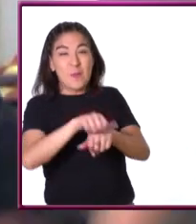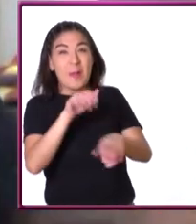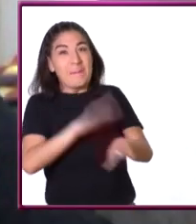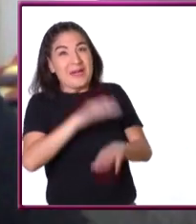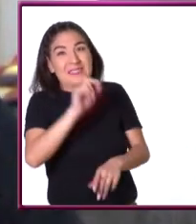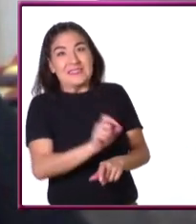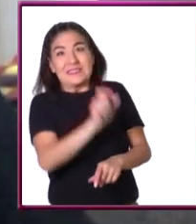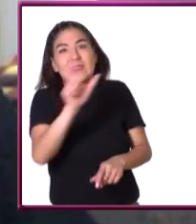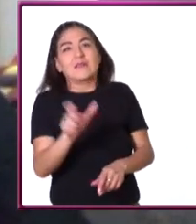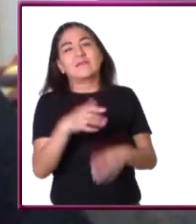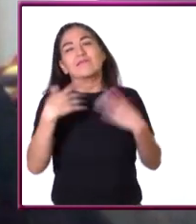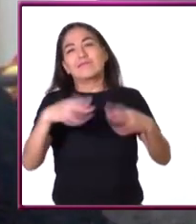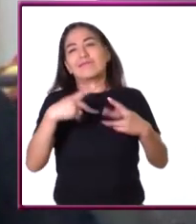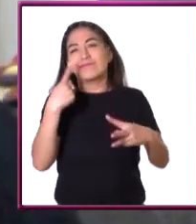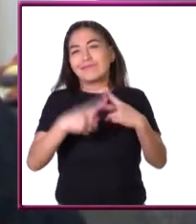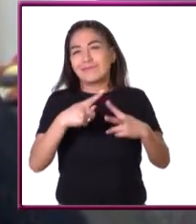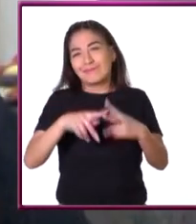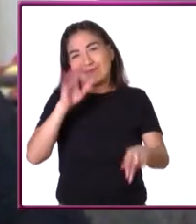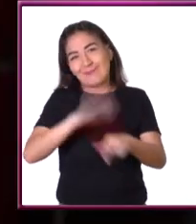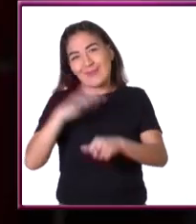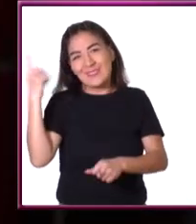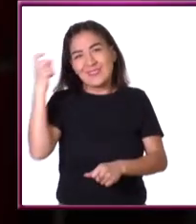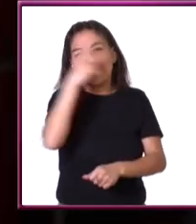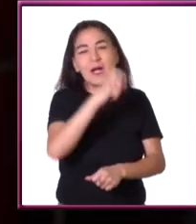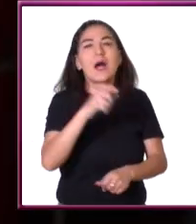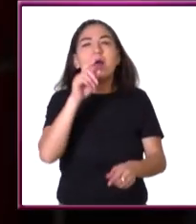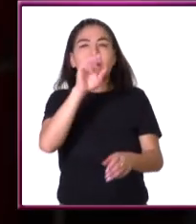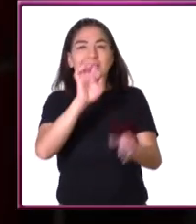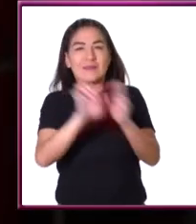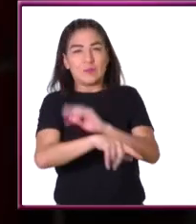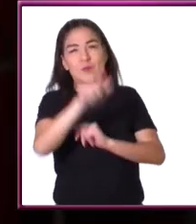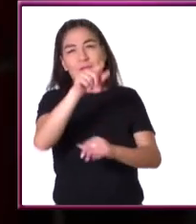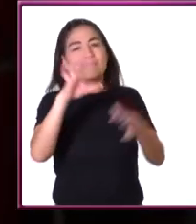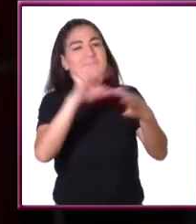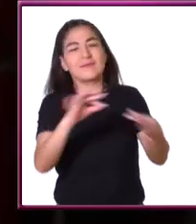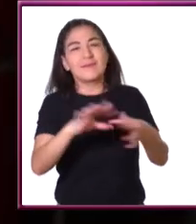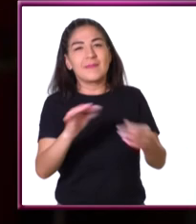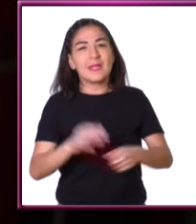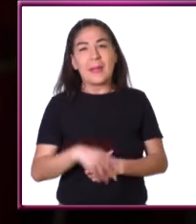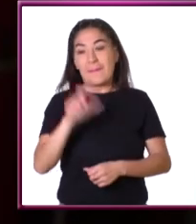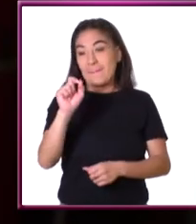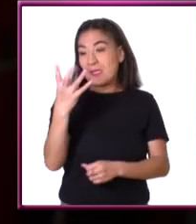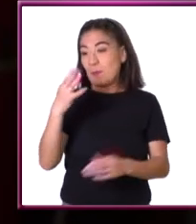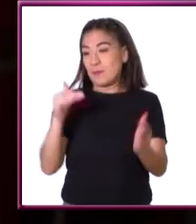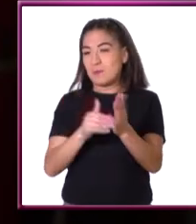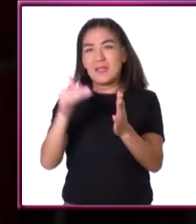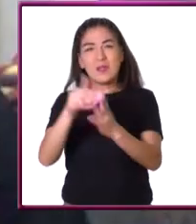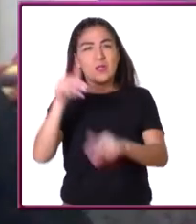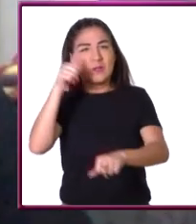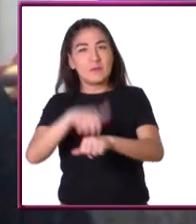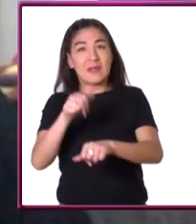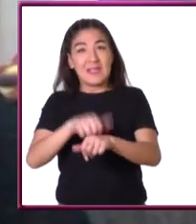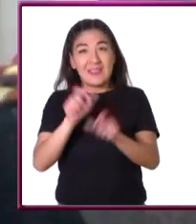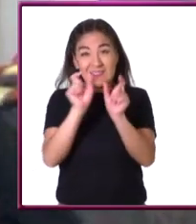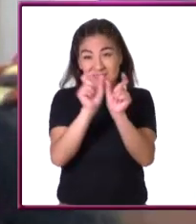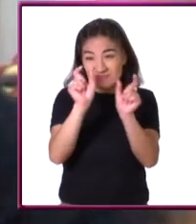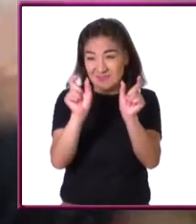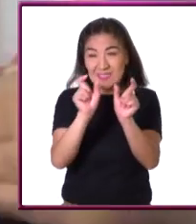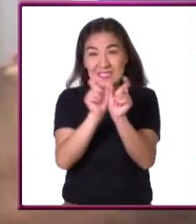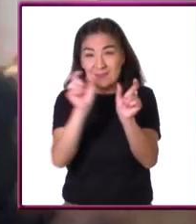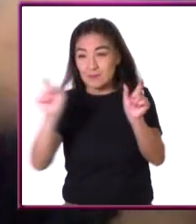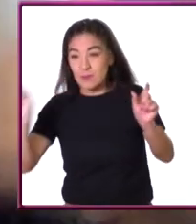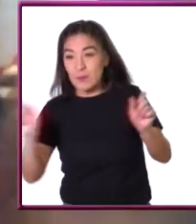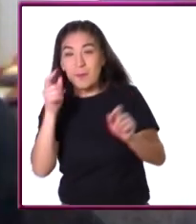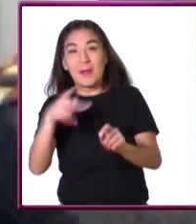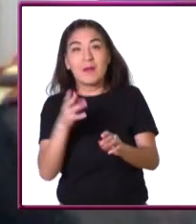sea hacer ese cálculo pues es muy difícil ¿no? por eso cuando tú hablas de un número primo de veinticuatro millones pues hacer los cálculos